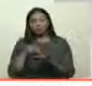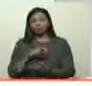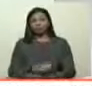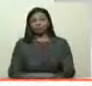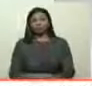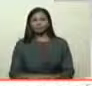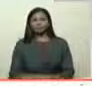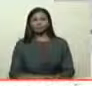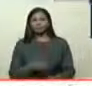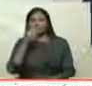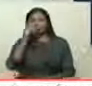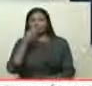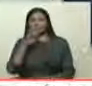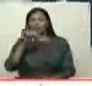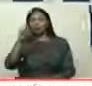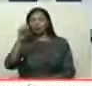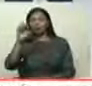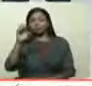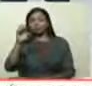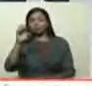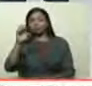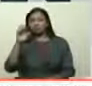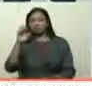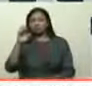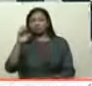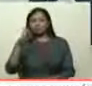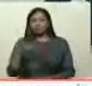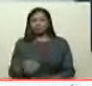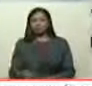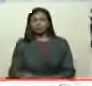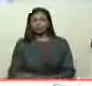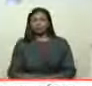José Gamboa. Gamboa, Gamboa.